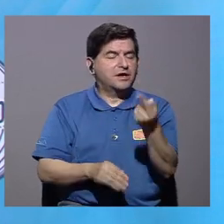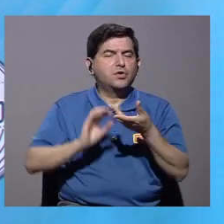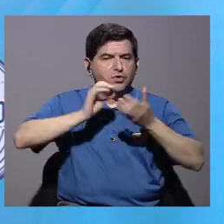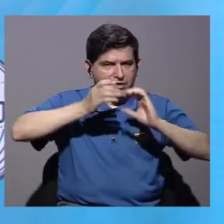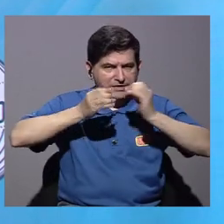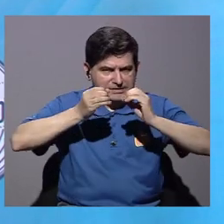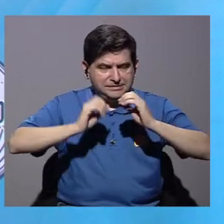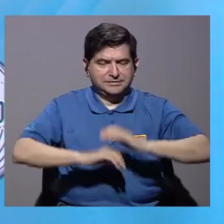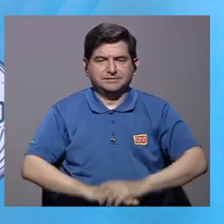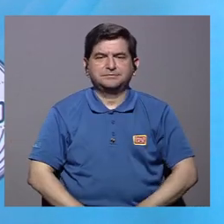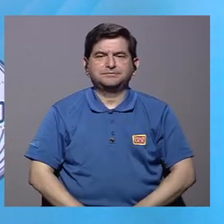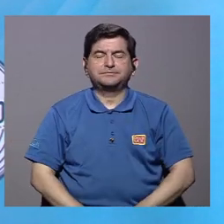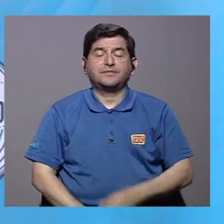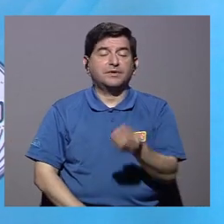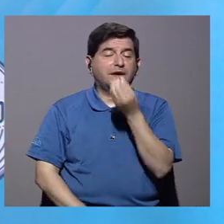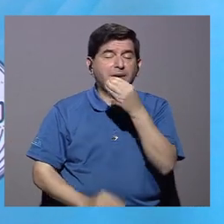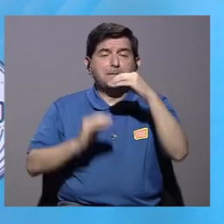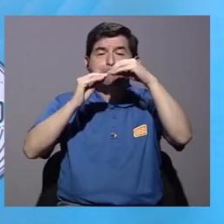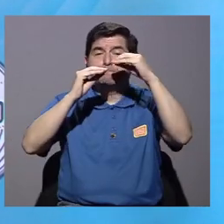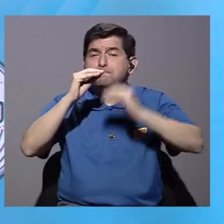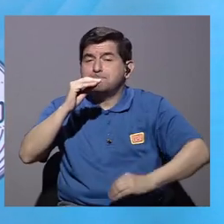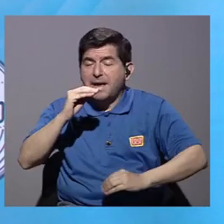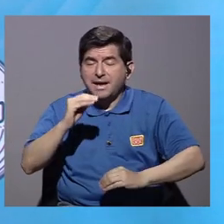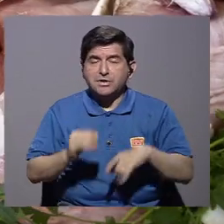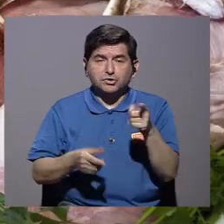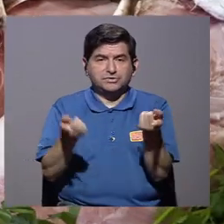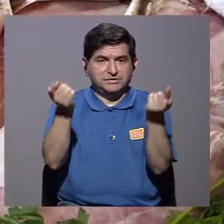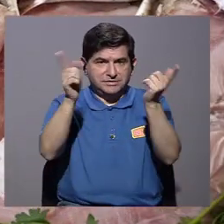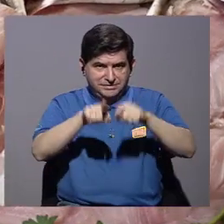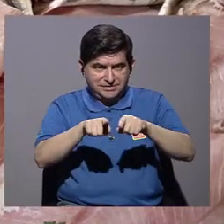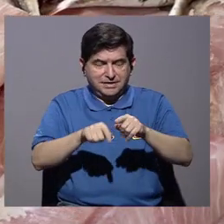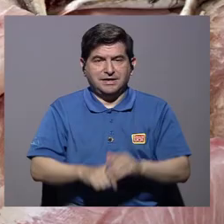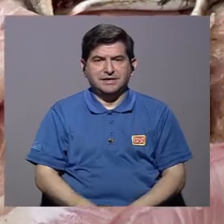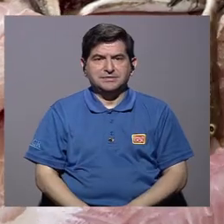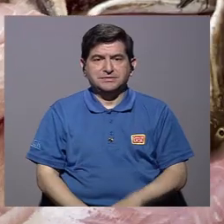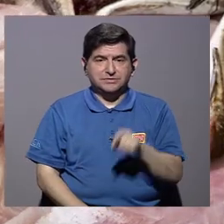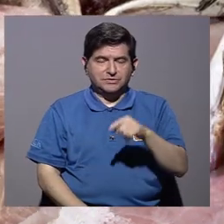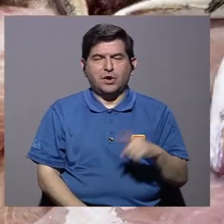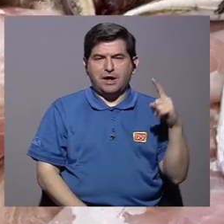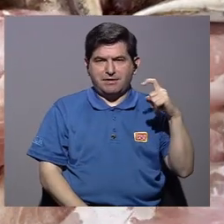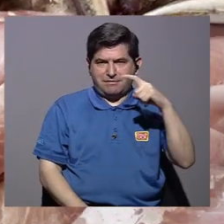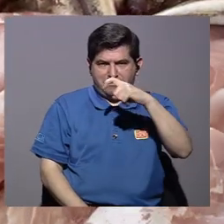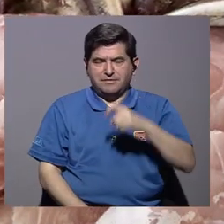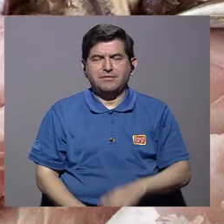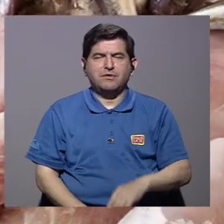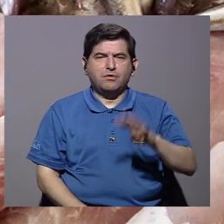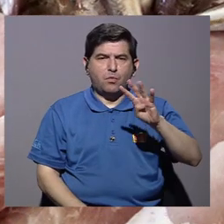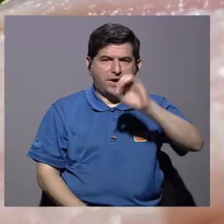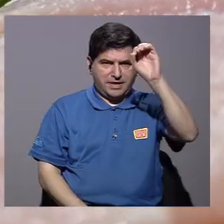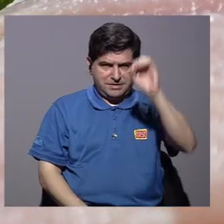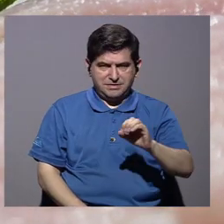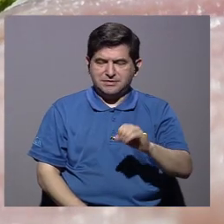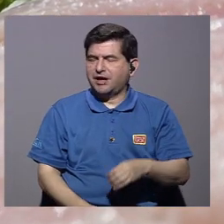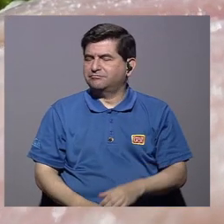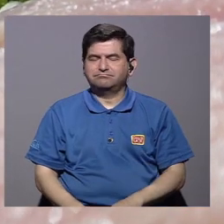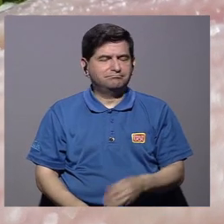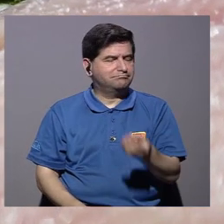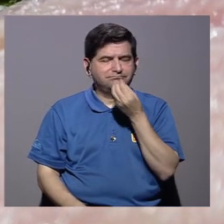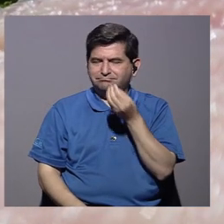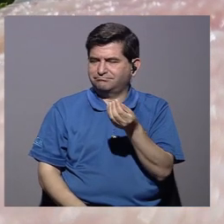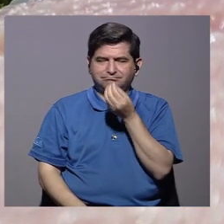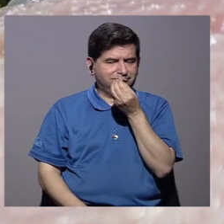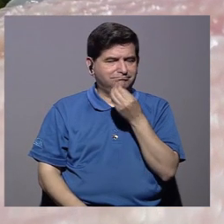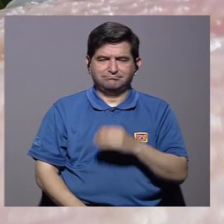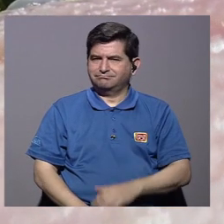dicen los datos. El alimento que menos se consumiría en este caso serían los mariscos, que más del 40% no lo